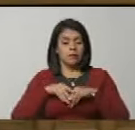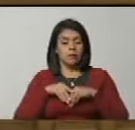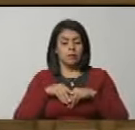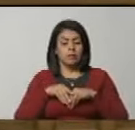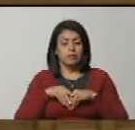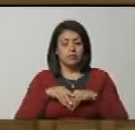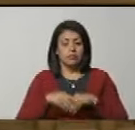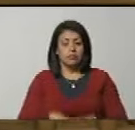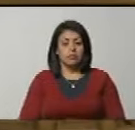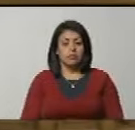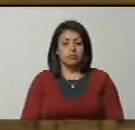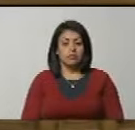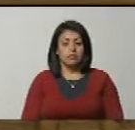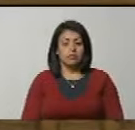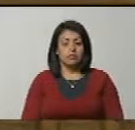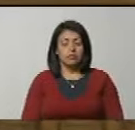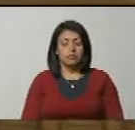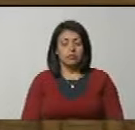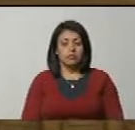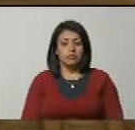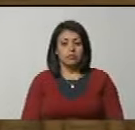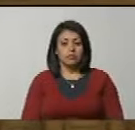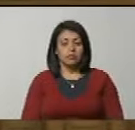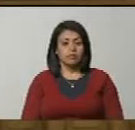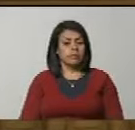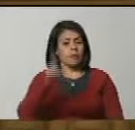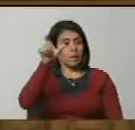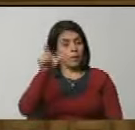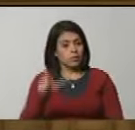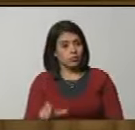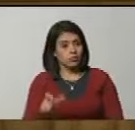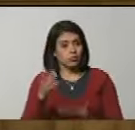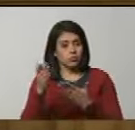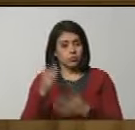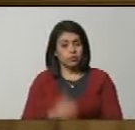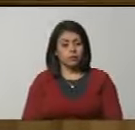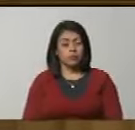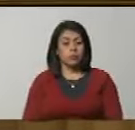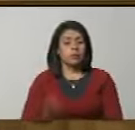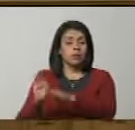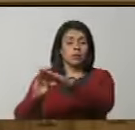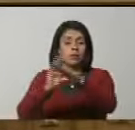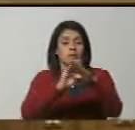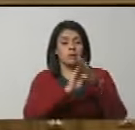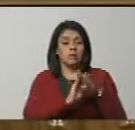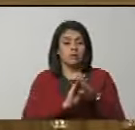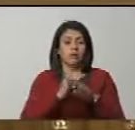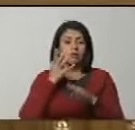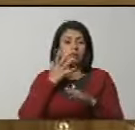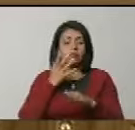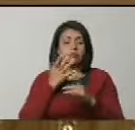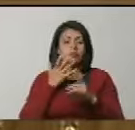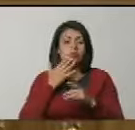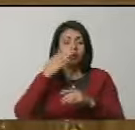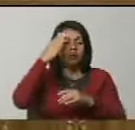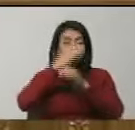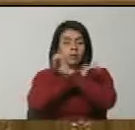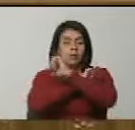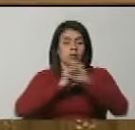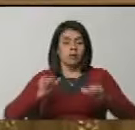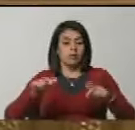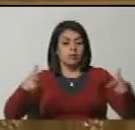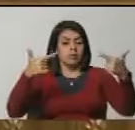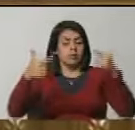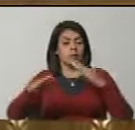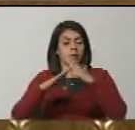que un ciudadano convoque a ejércitos enemigos contra